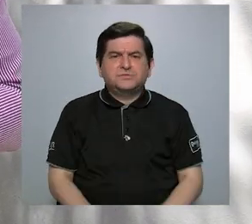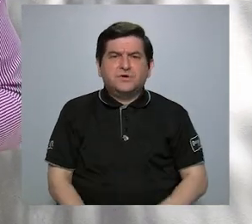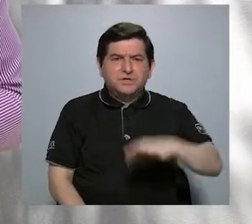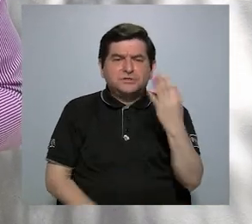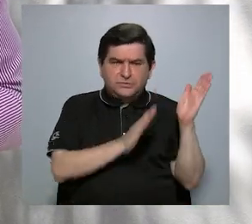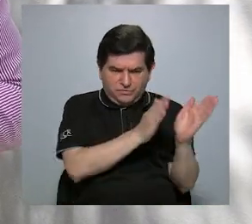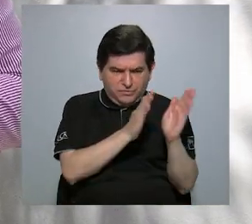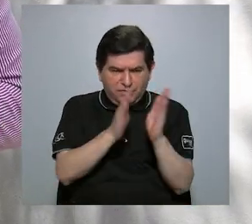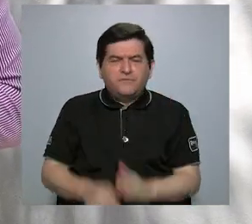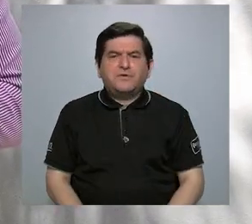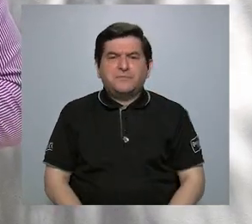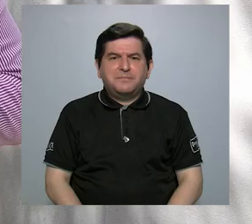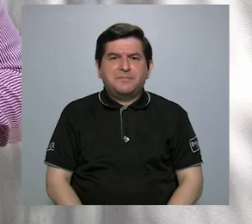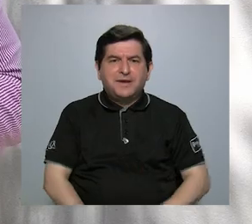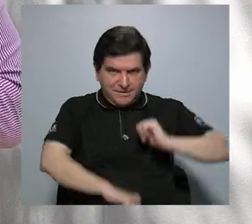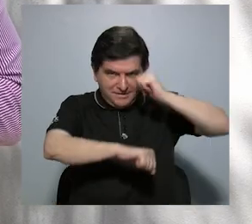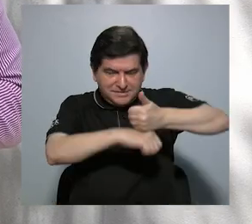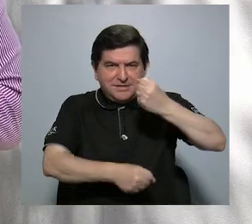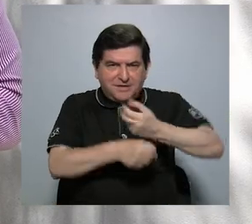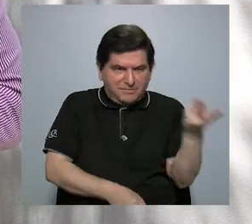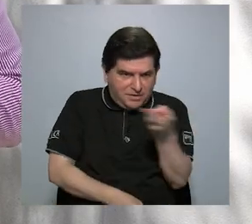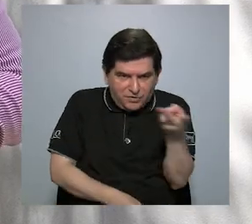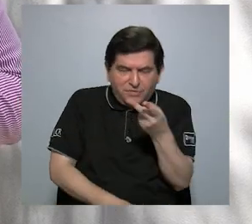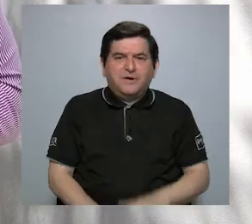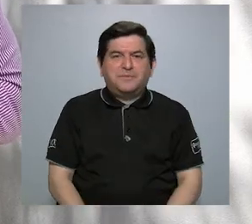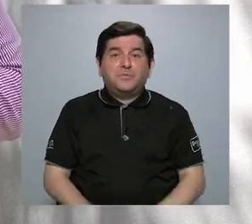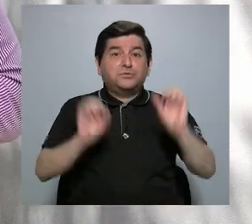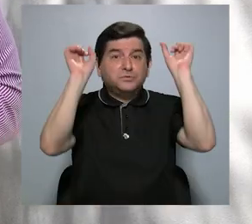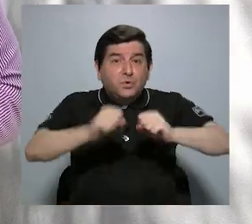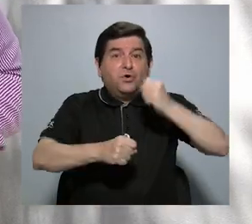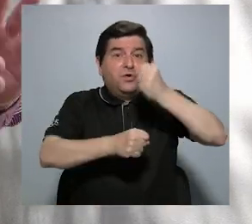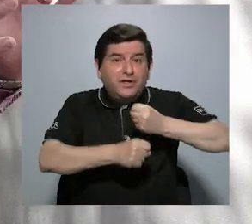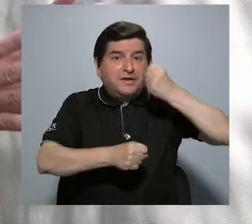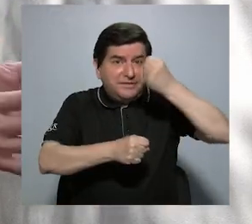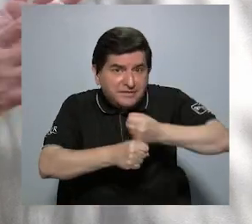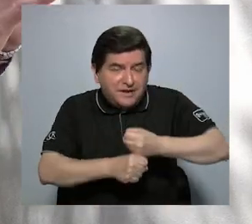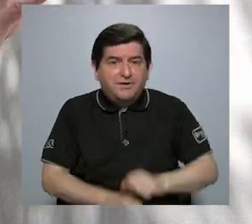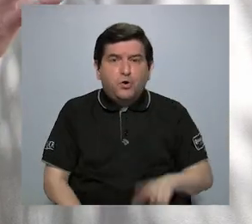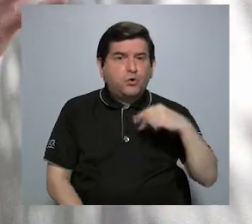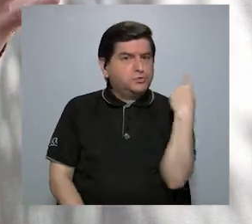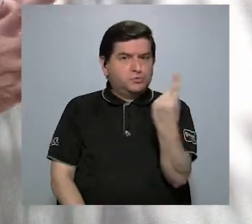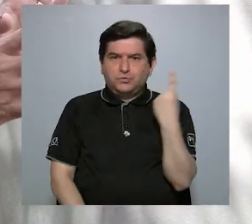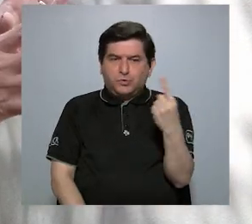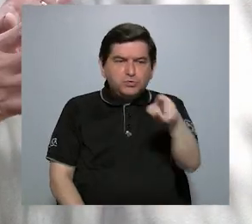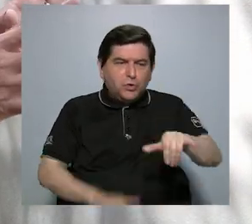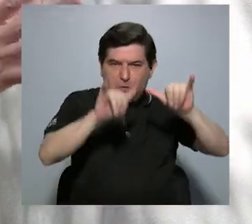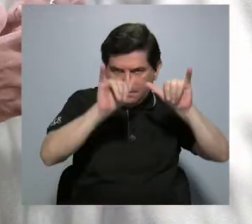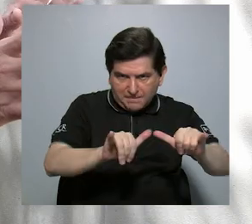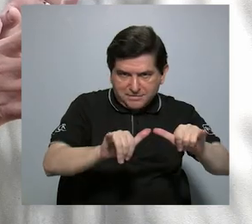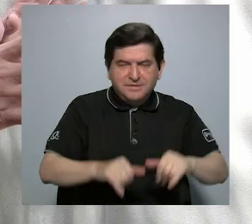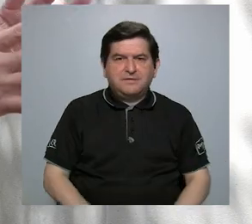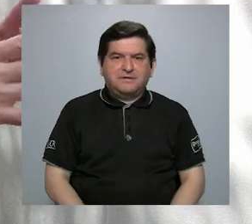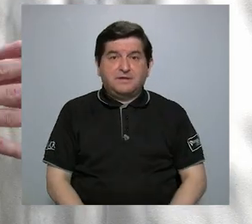manera ordenada y plasmada, con esfuerzos de ambas instituciones, lograr los trabajos para que esto no solo se mantenga